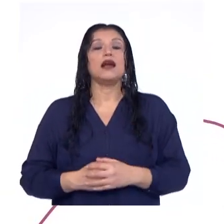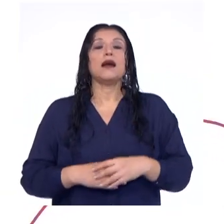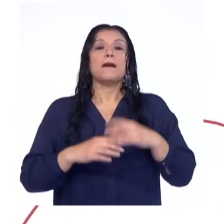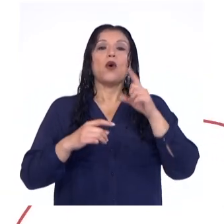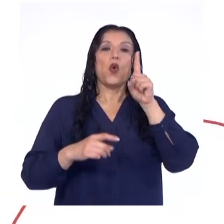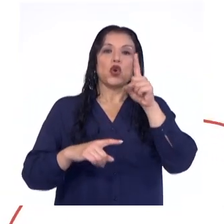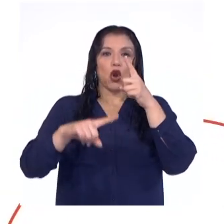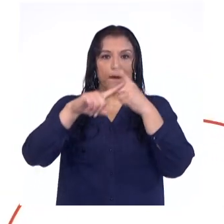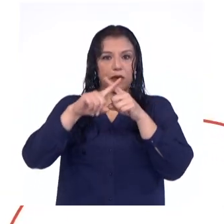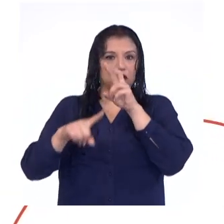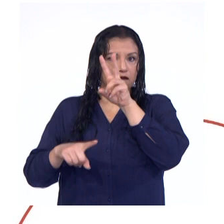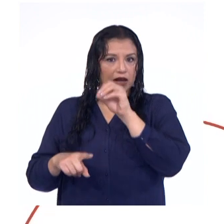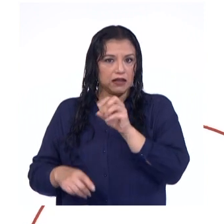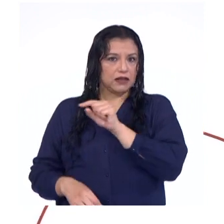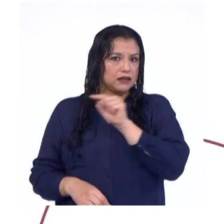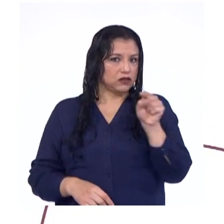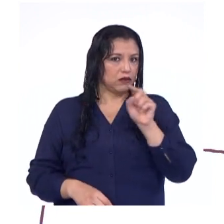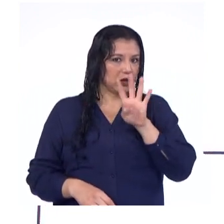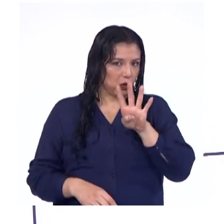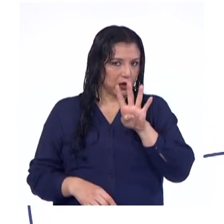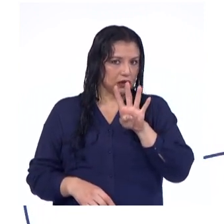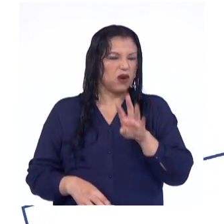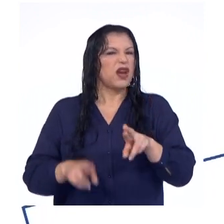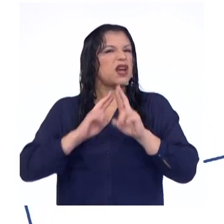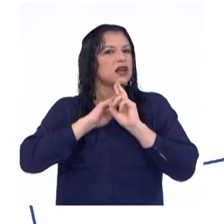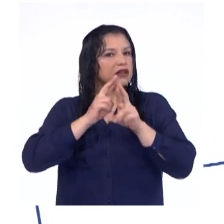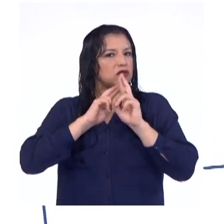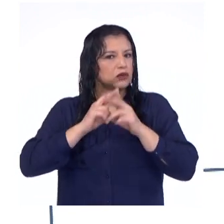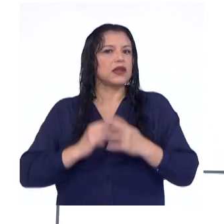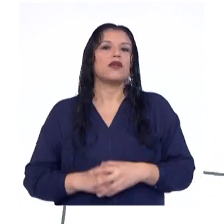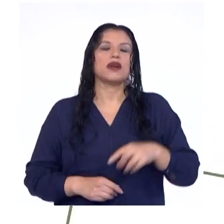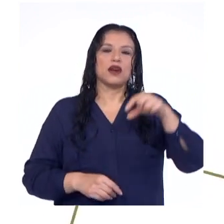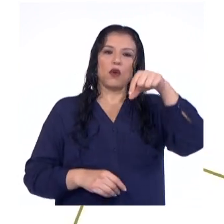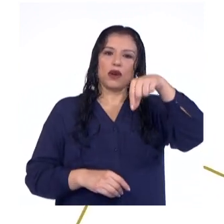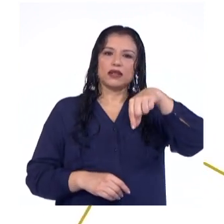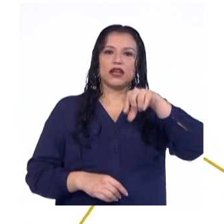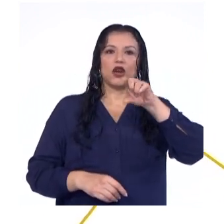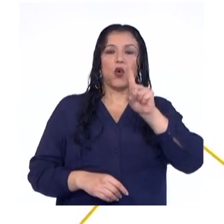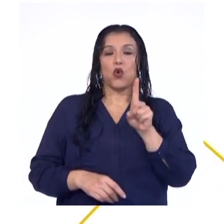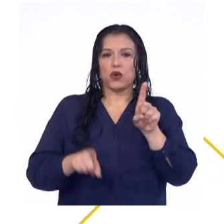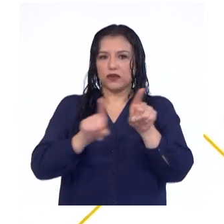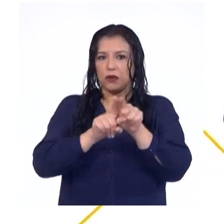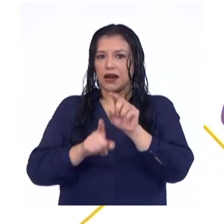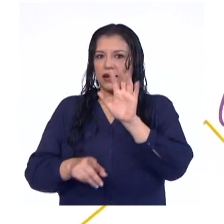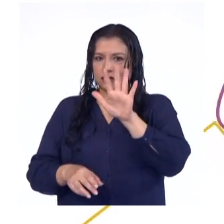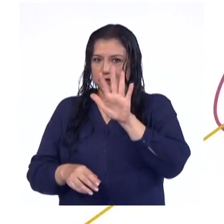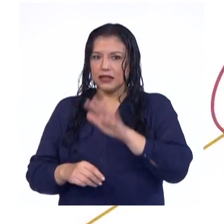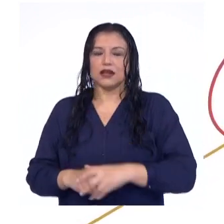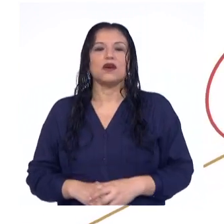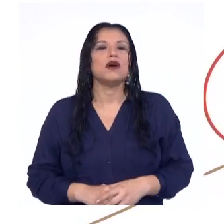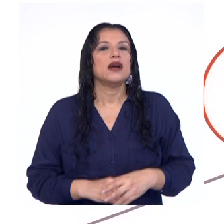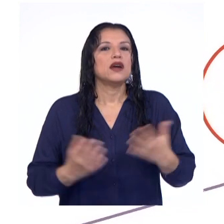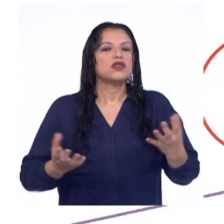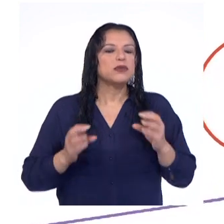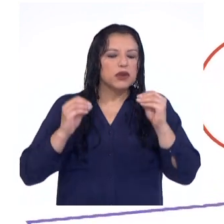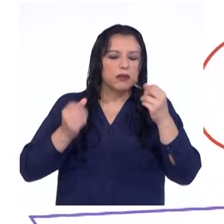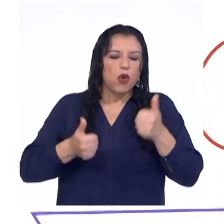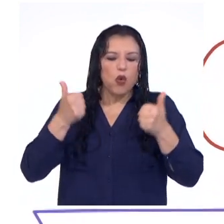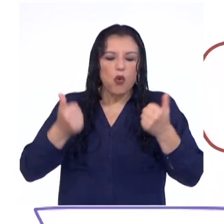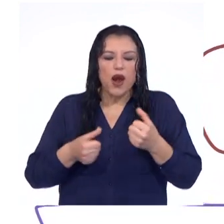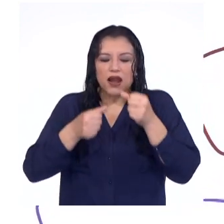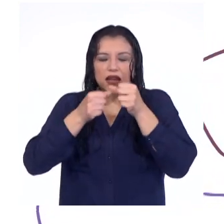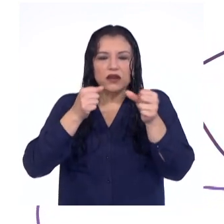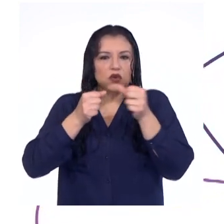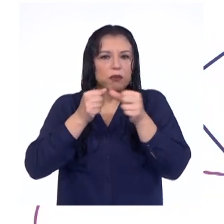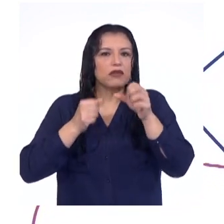1 por 20 sobre 4, dando como resultado que el cuartil 1 es igual a 5. Ubicamos qué valor de la frecuencia